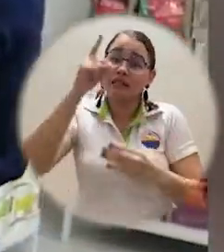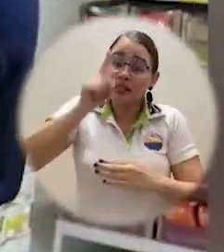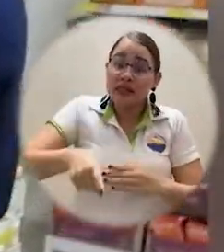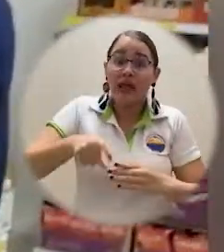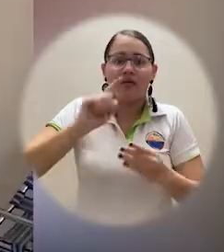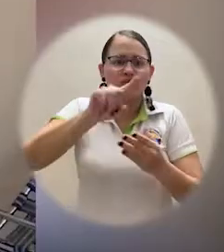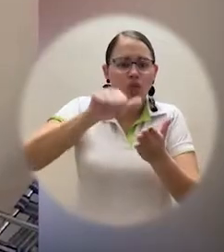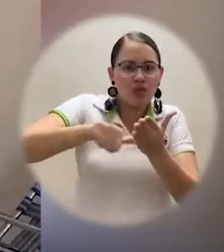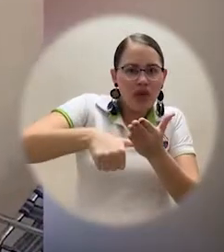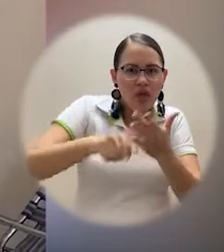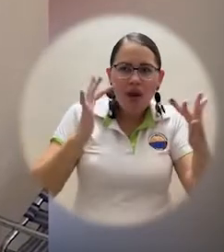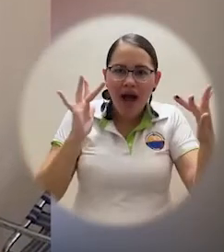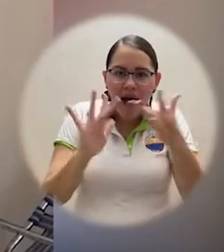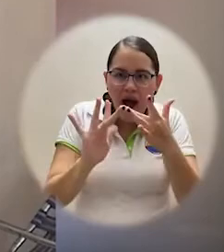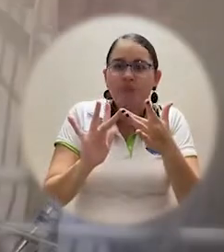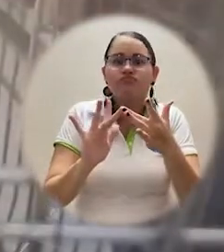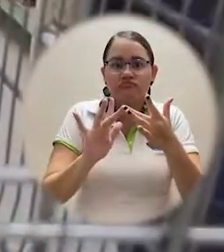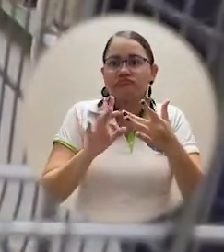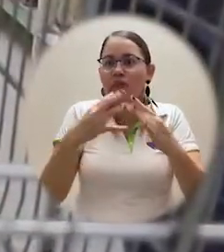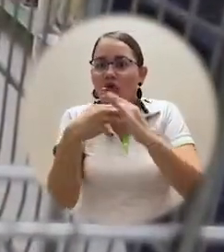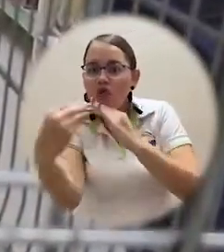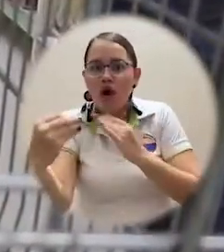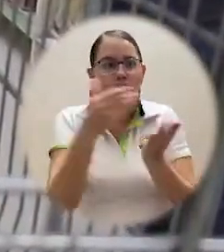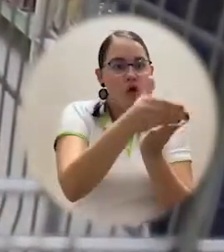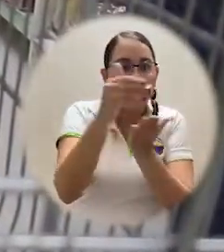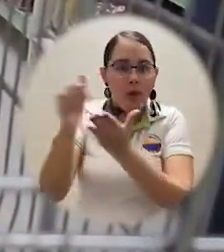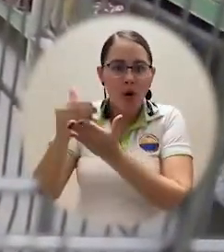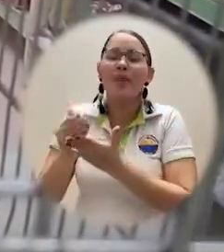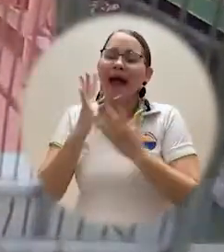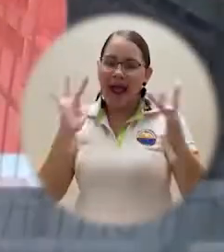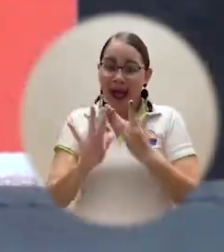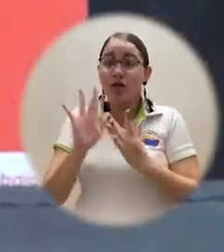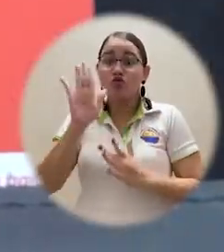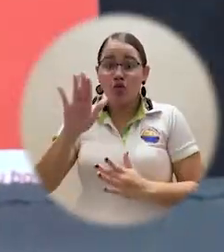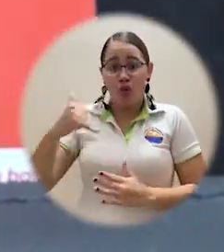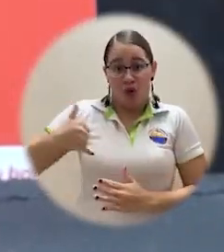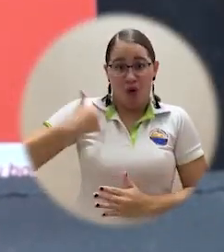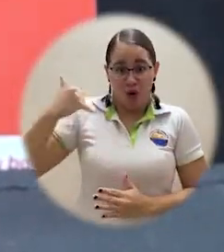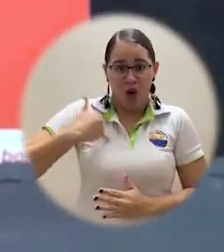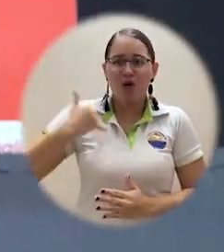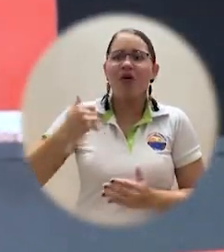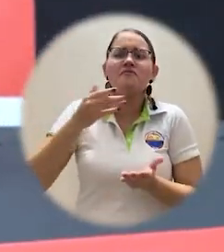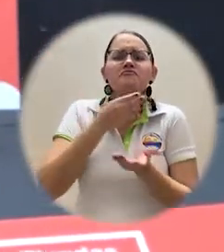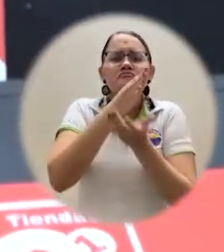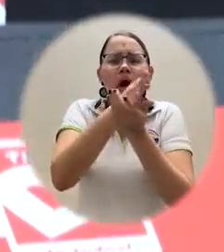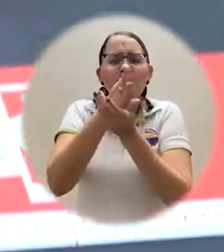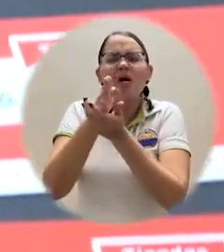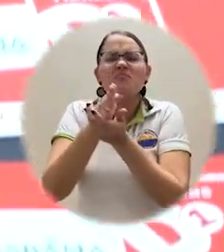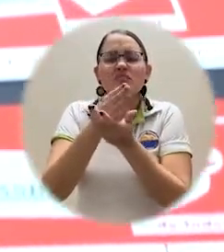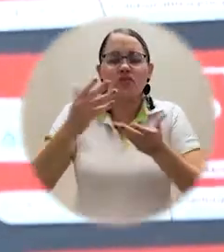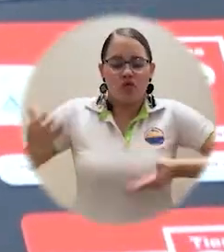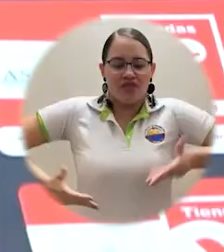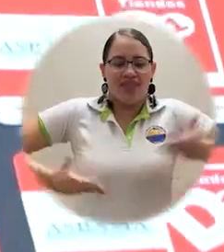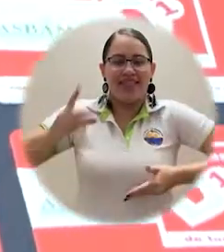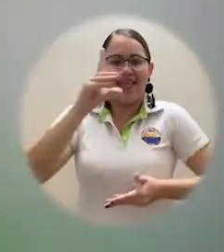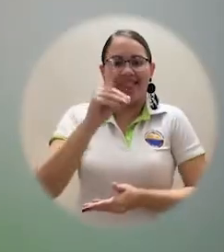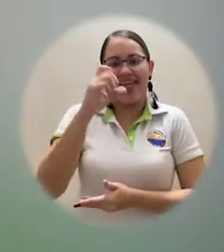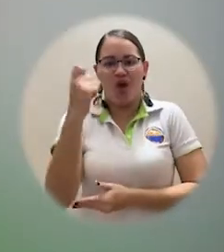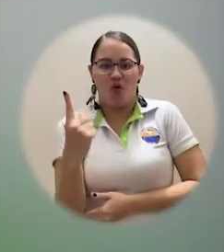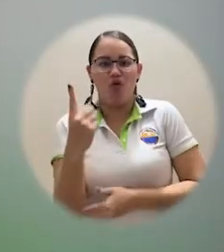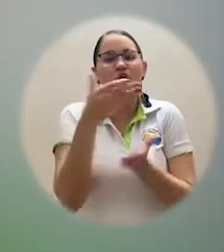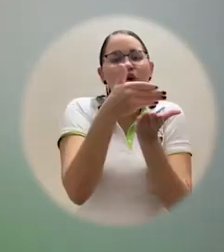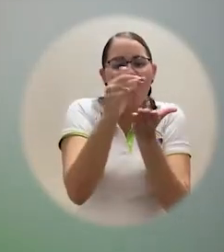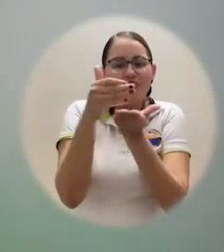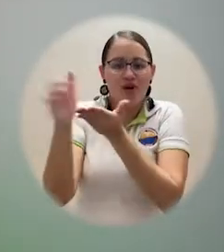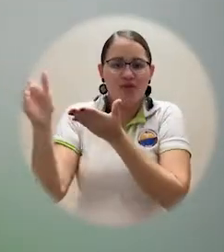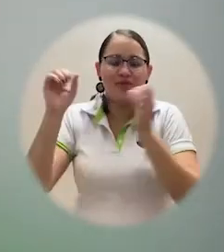protocolos de bioseguridad, los jóvenes están asistiendo a las tiendas de uno para adquirir productos de primera necesidad. Yo